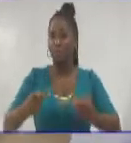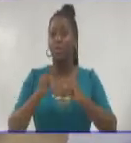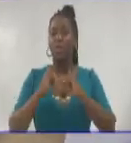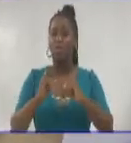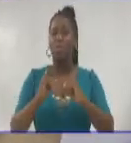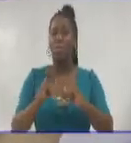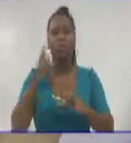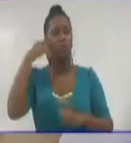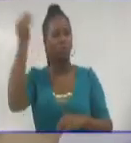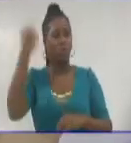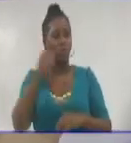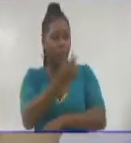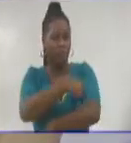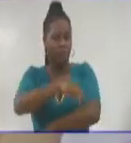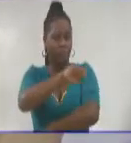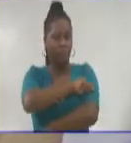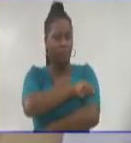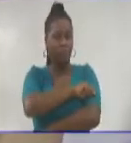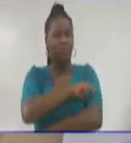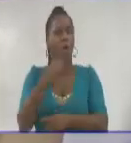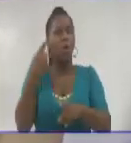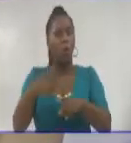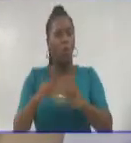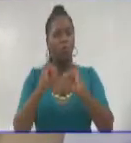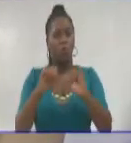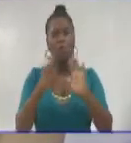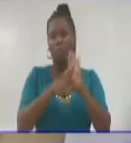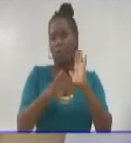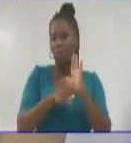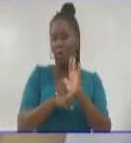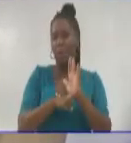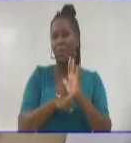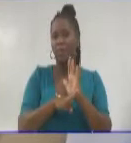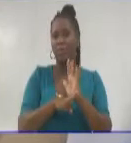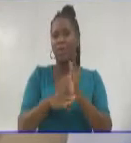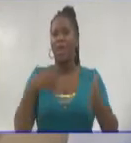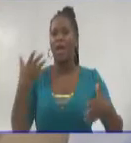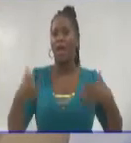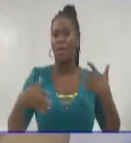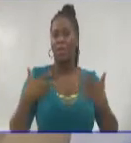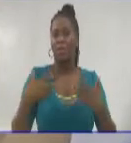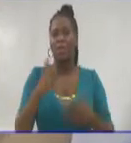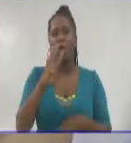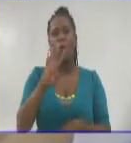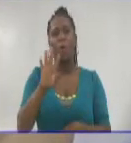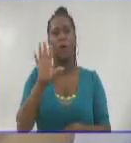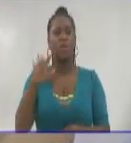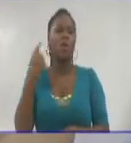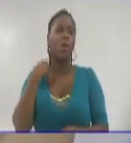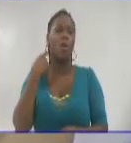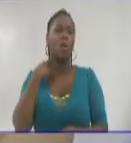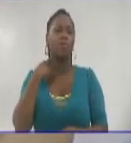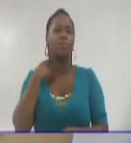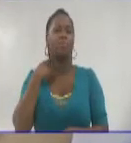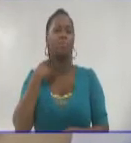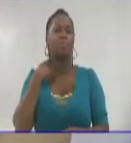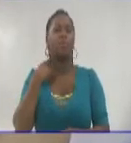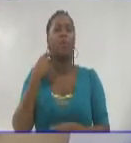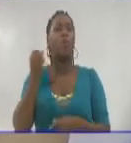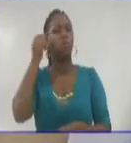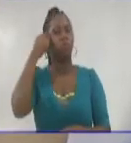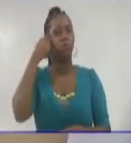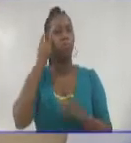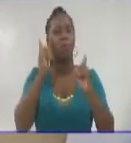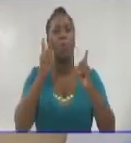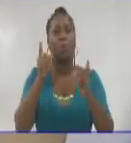importancia y también conoceremos en próximos espacios informativos sobre las actividades por los 45 años de la creación de los órganos